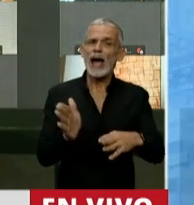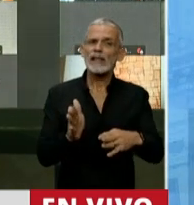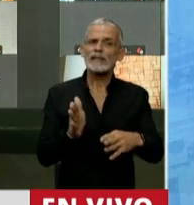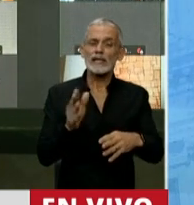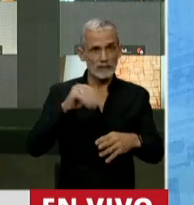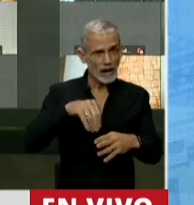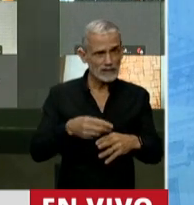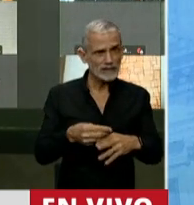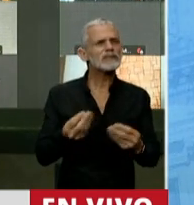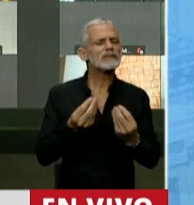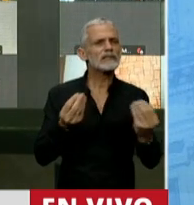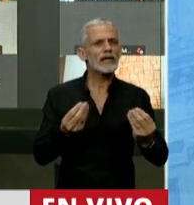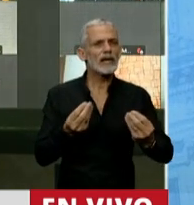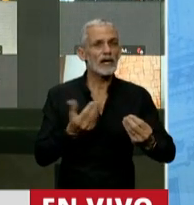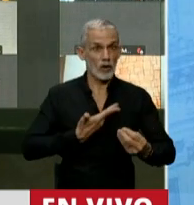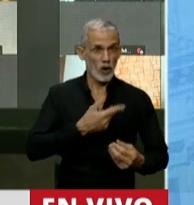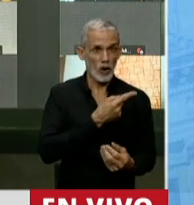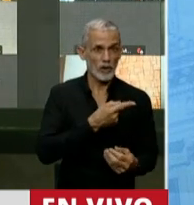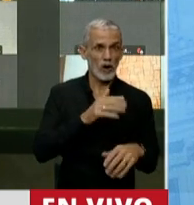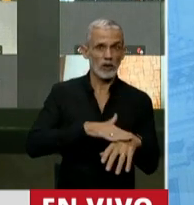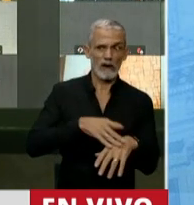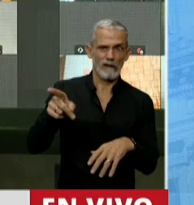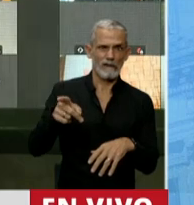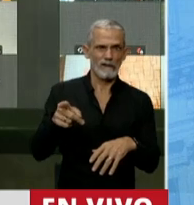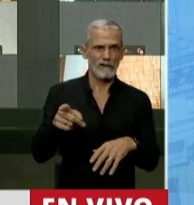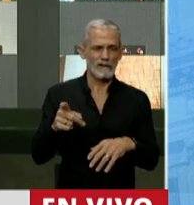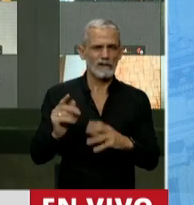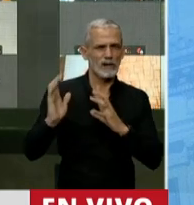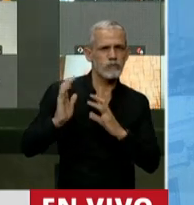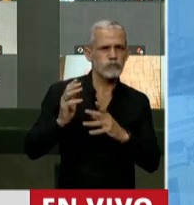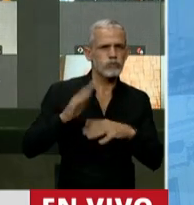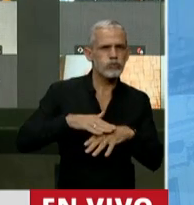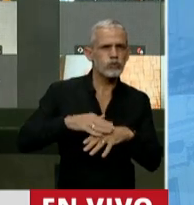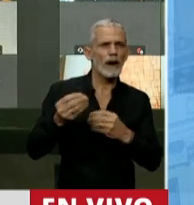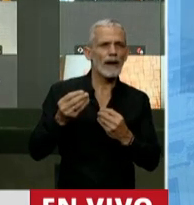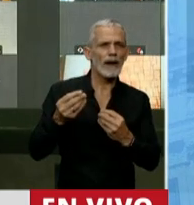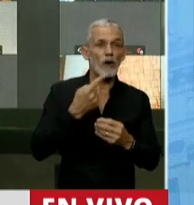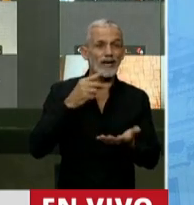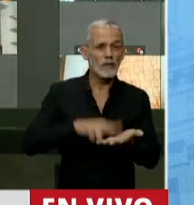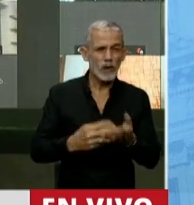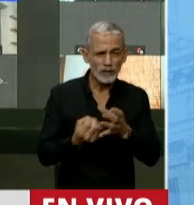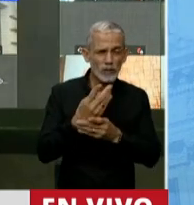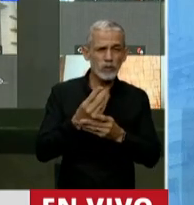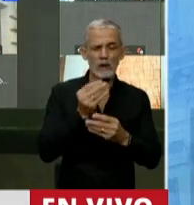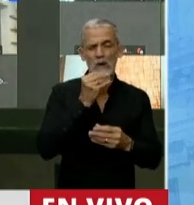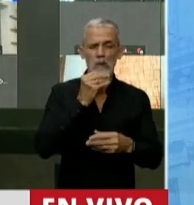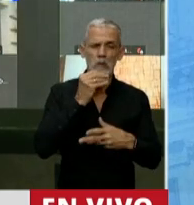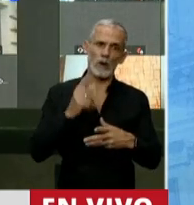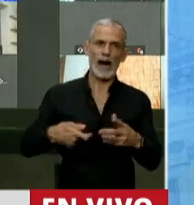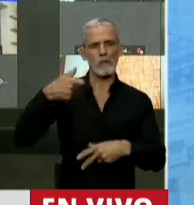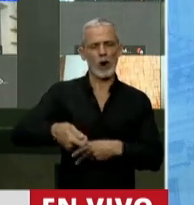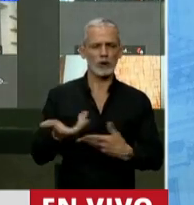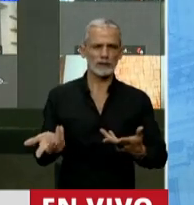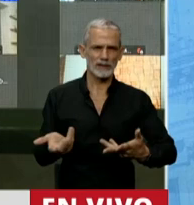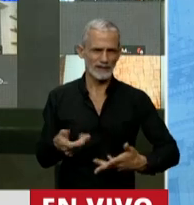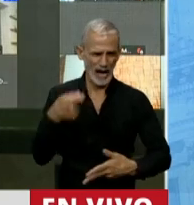además, ponen la responsabilidad en la salida de un impuesto disfrazado de aporte